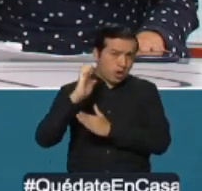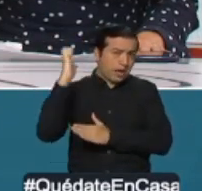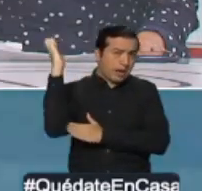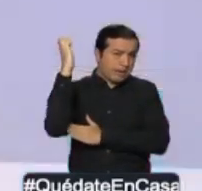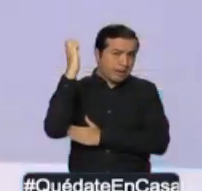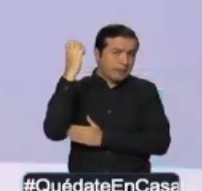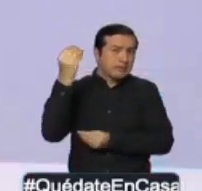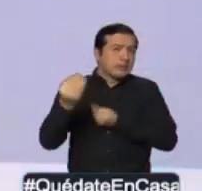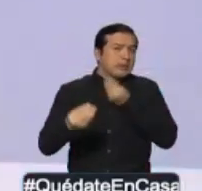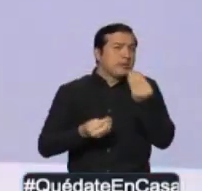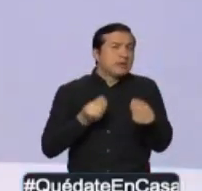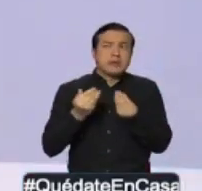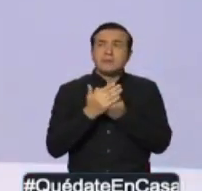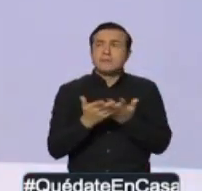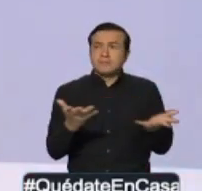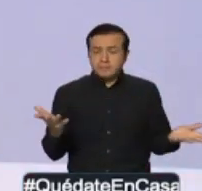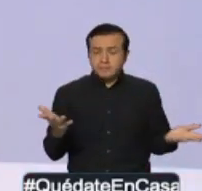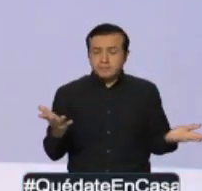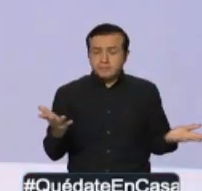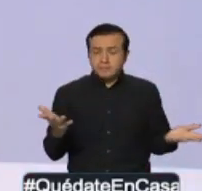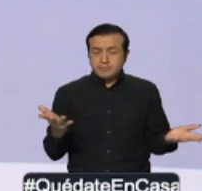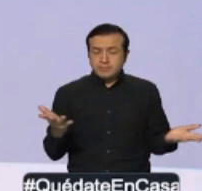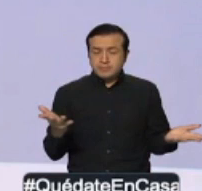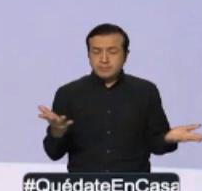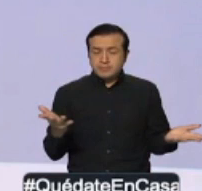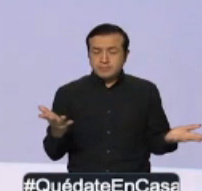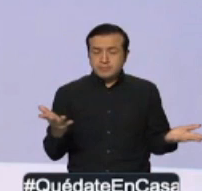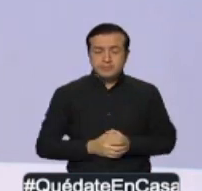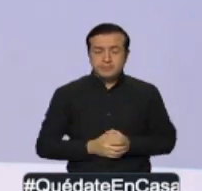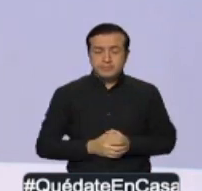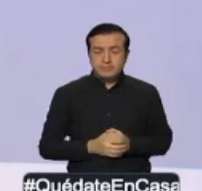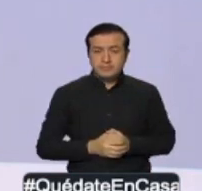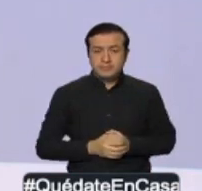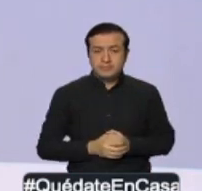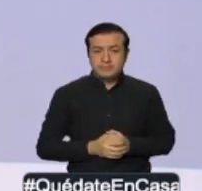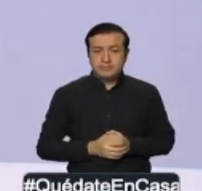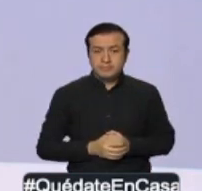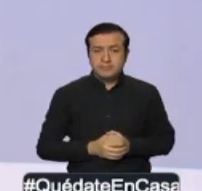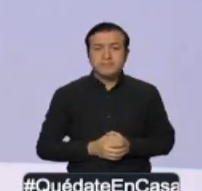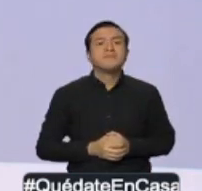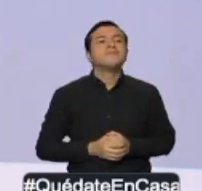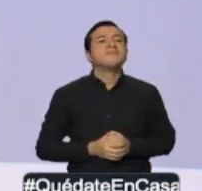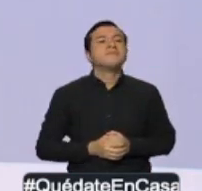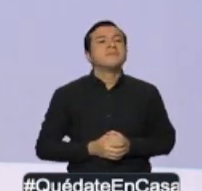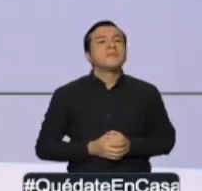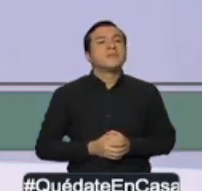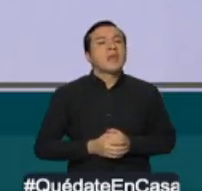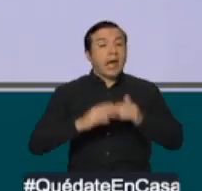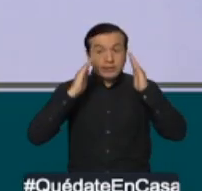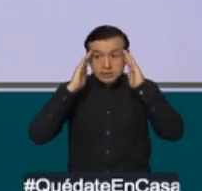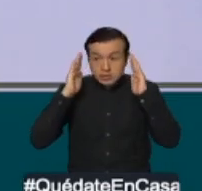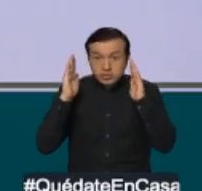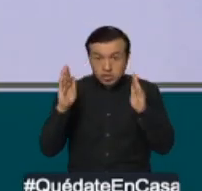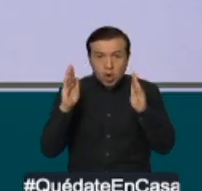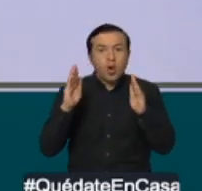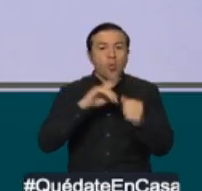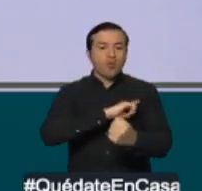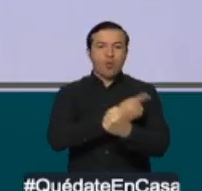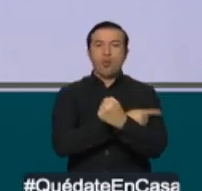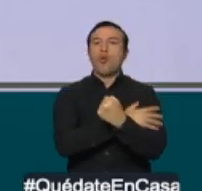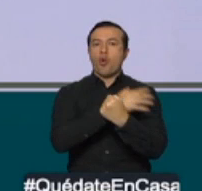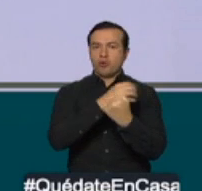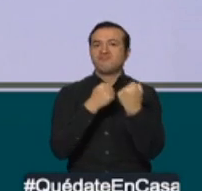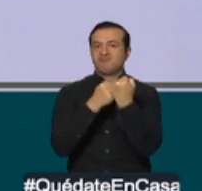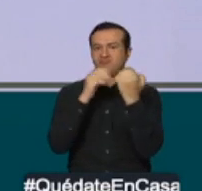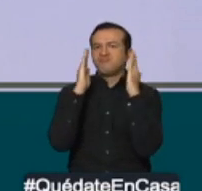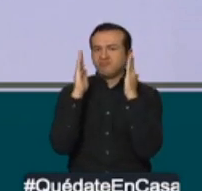Gracias, Carla. La respuesta se está fortaleciendo. Hemos logrado algo